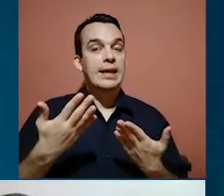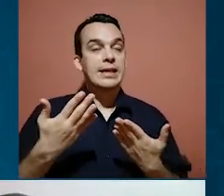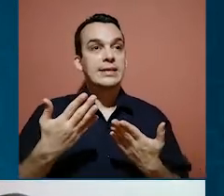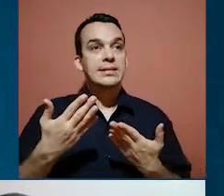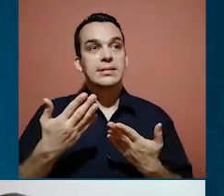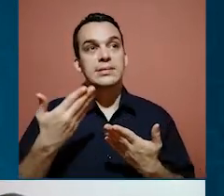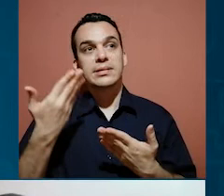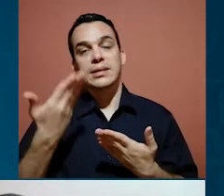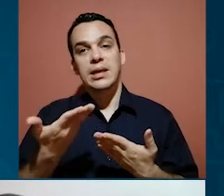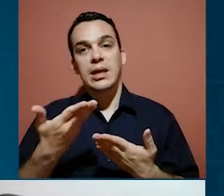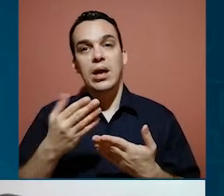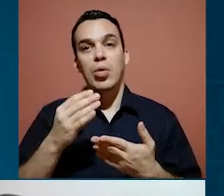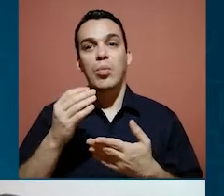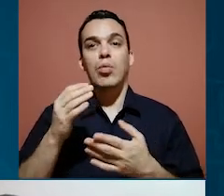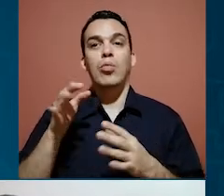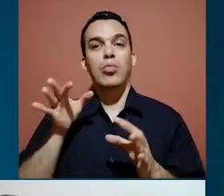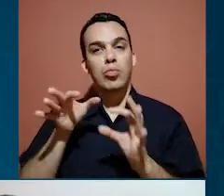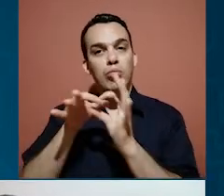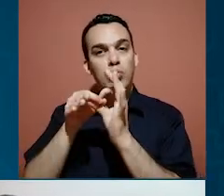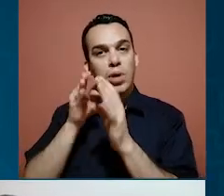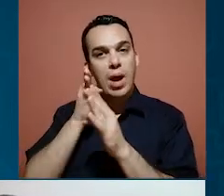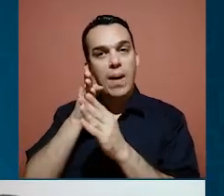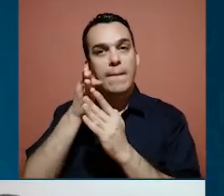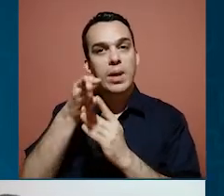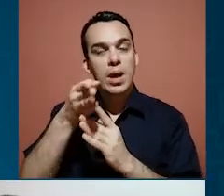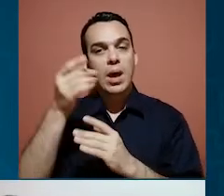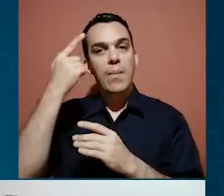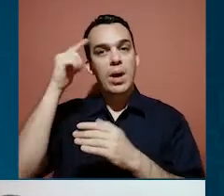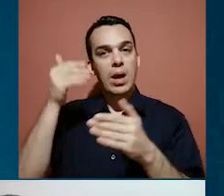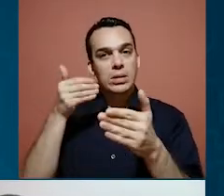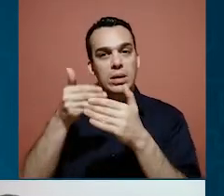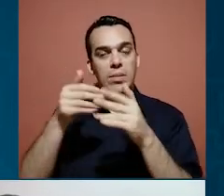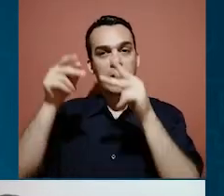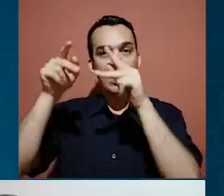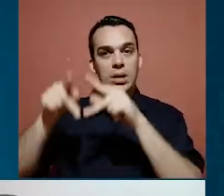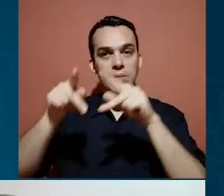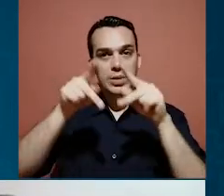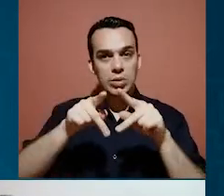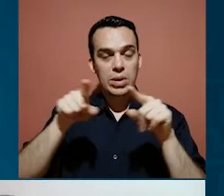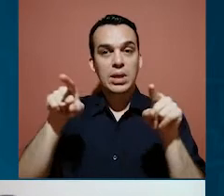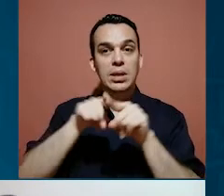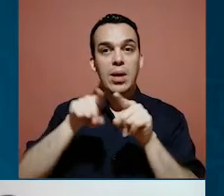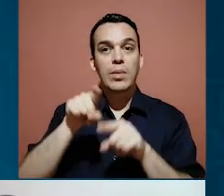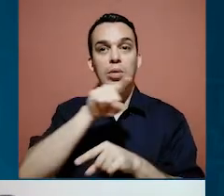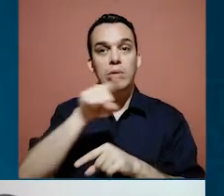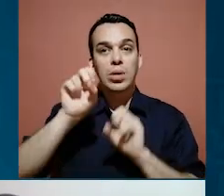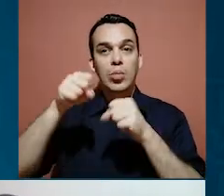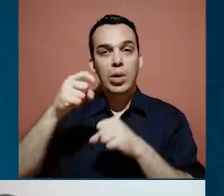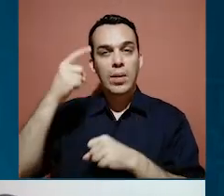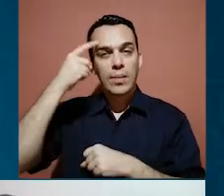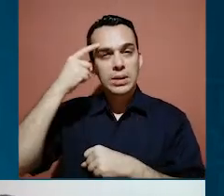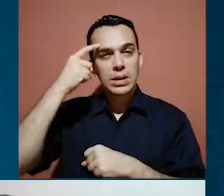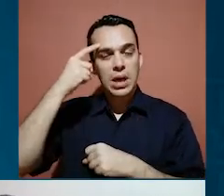Entonces, sería una instancia o una vía de acercamiento con la comunidad, pero también para que ustedes